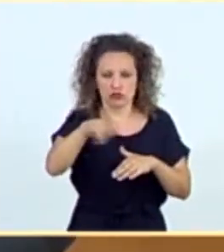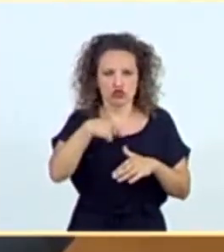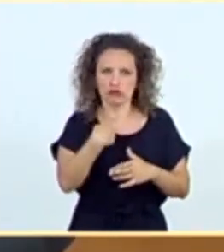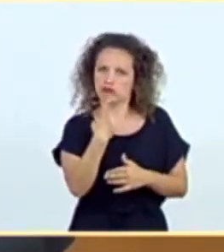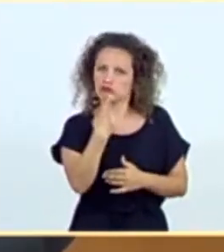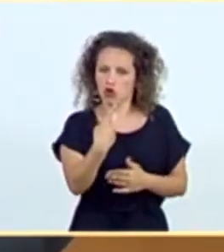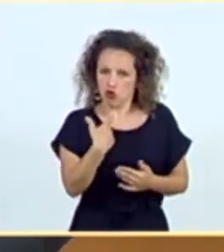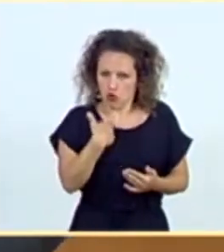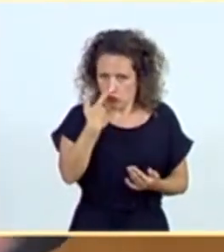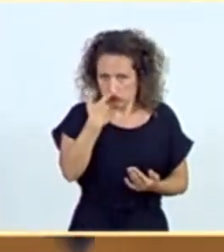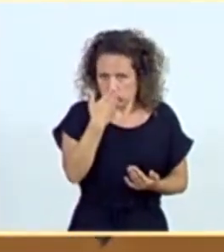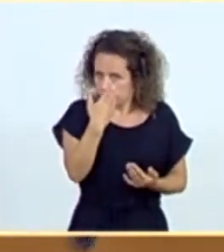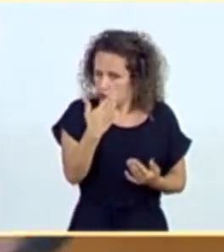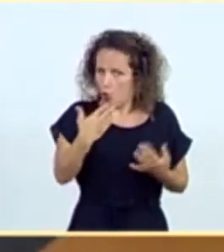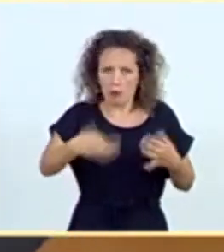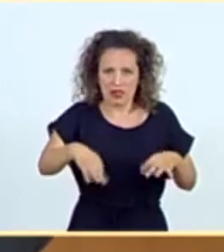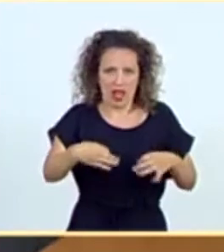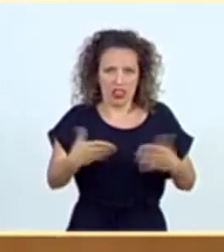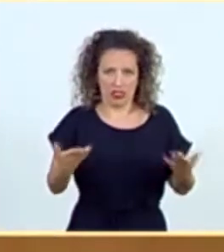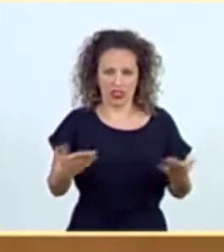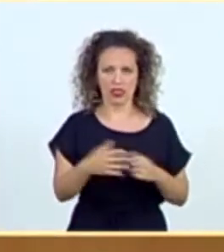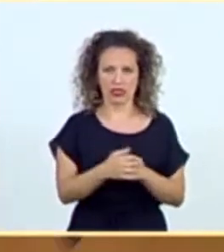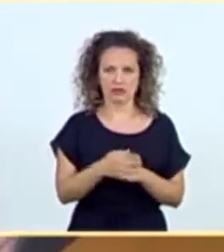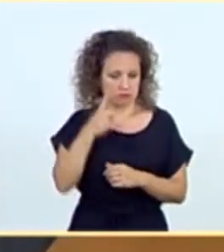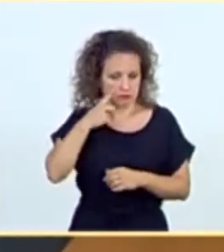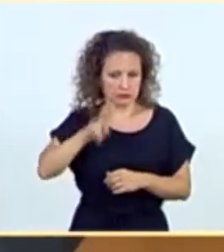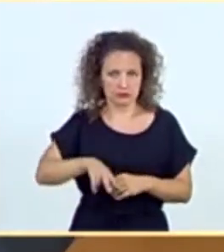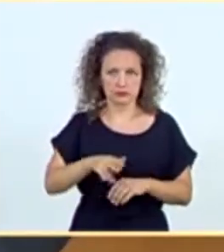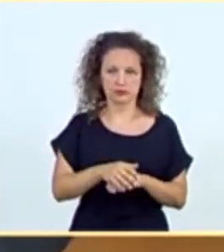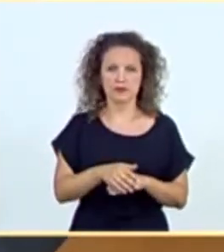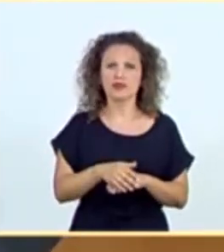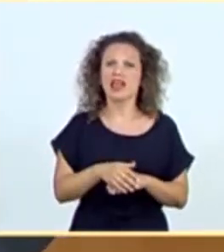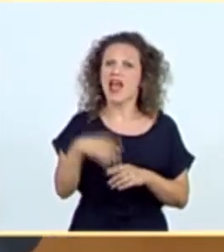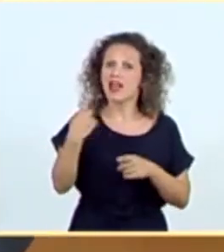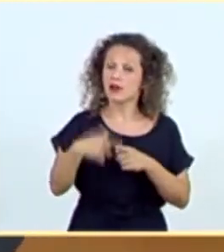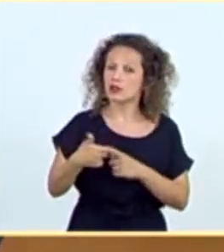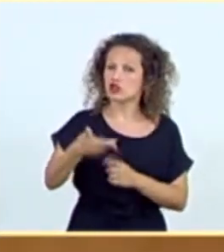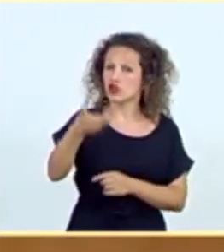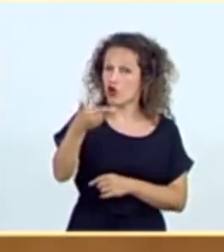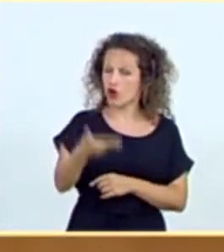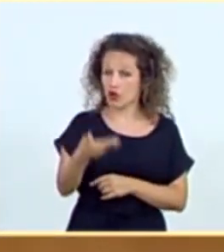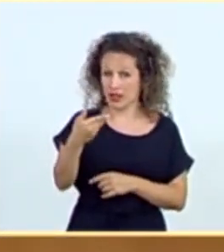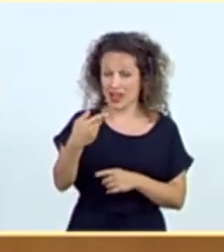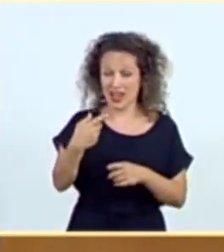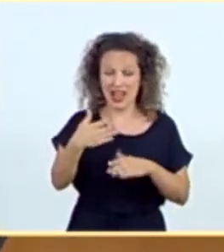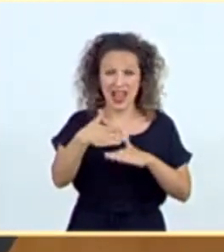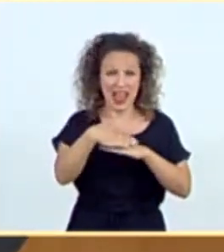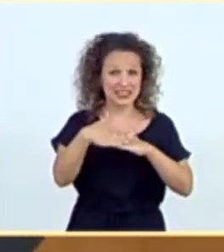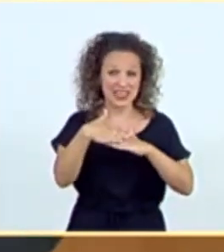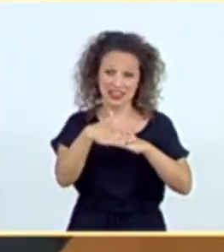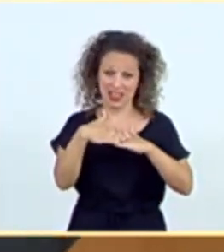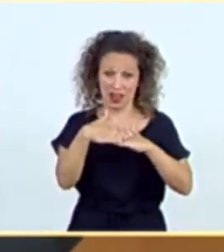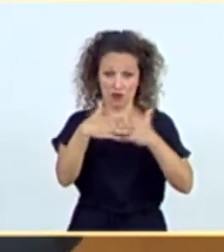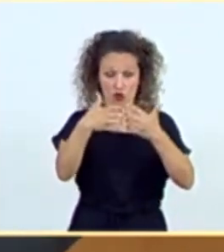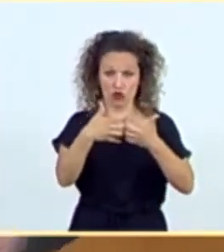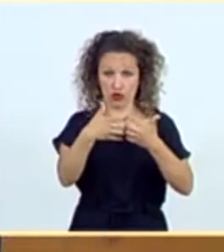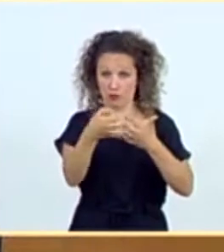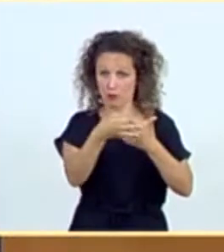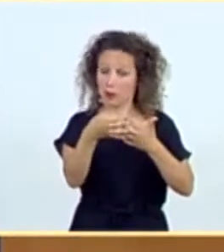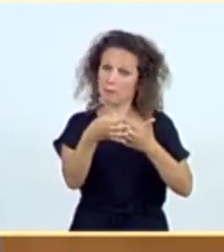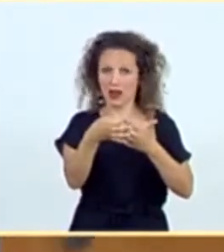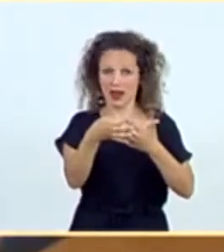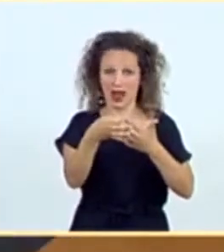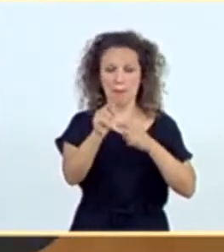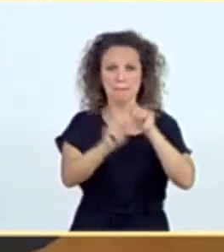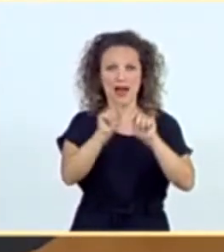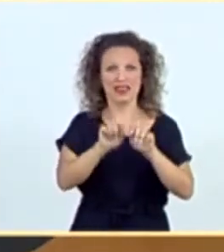que hemos de reconocer todos. Y el elemento clave, esencial, que ha funcionado para controlar la pandemia,